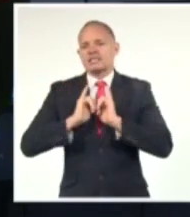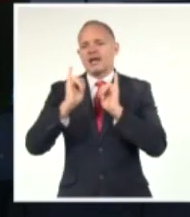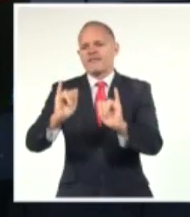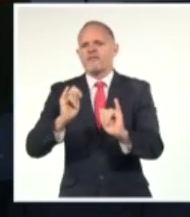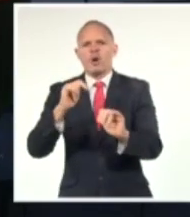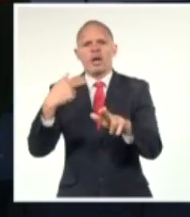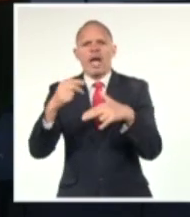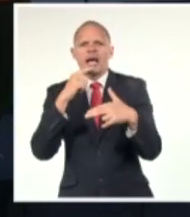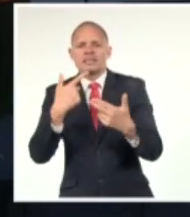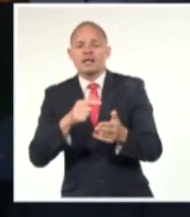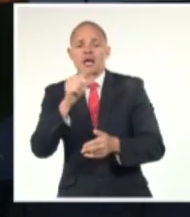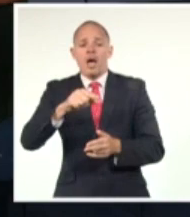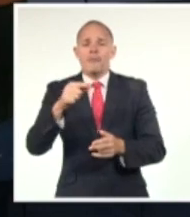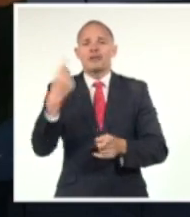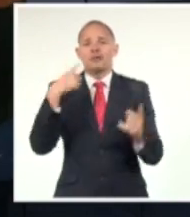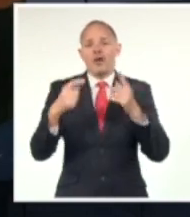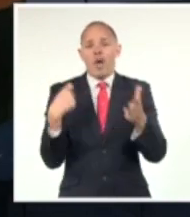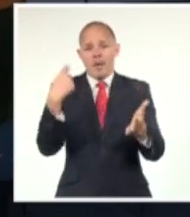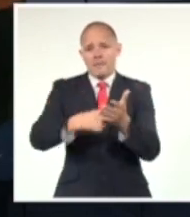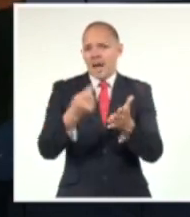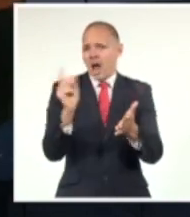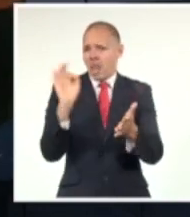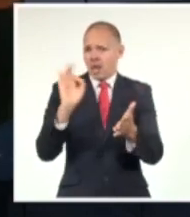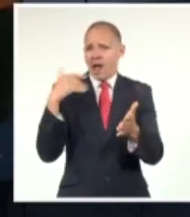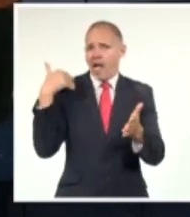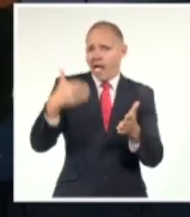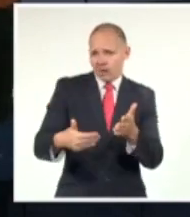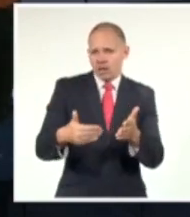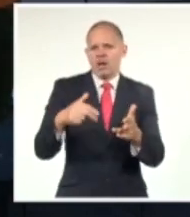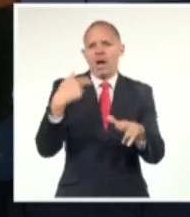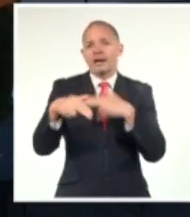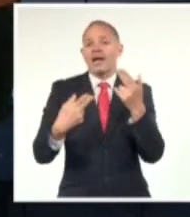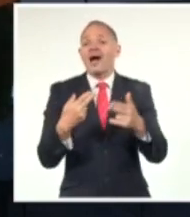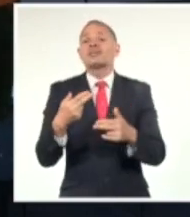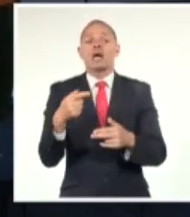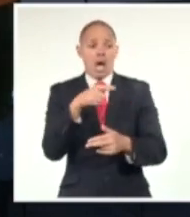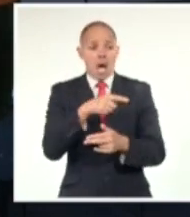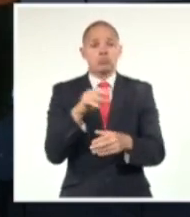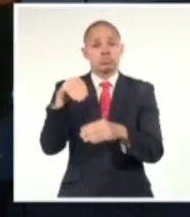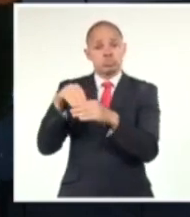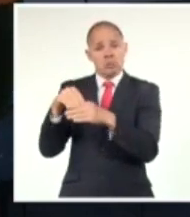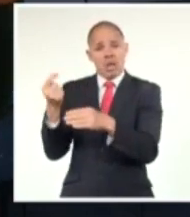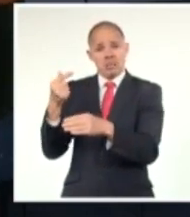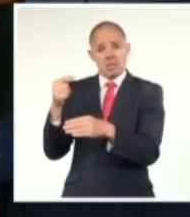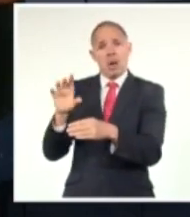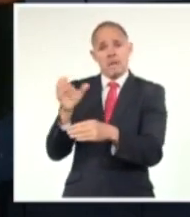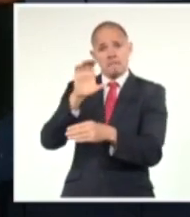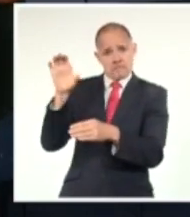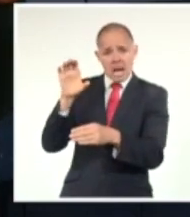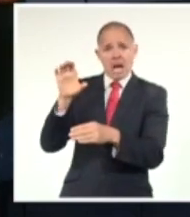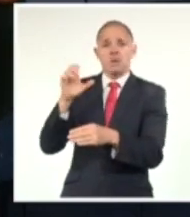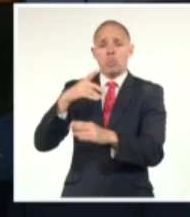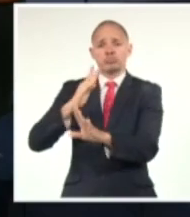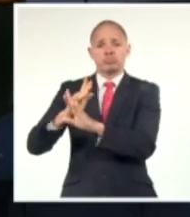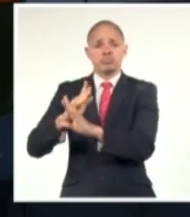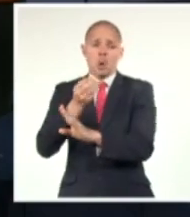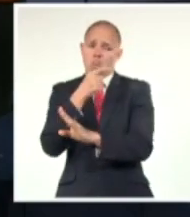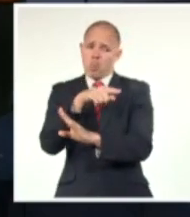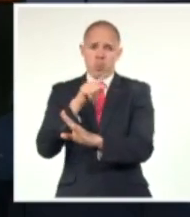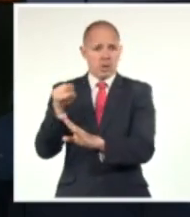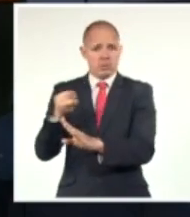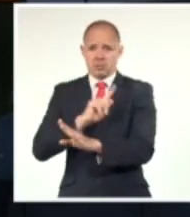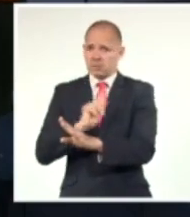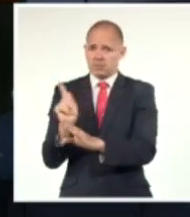preventivo a las cuentas bancarias de las entidades que no efectuaron los pagos a cuenta parciales del impuesto sobre utilidades y el aporte por